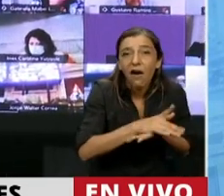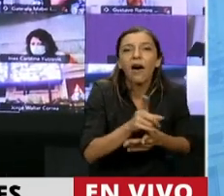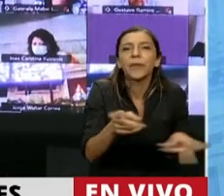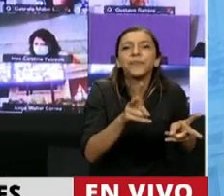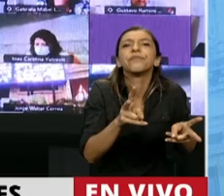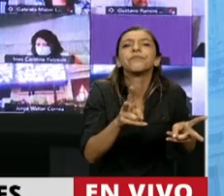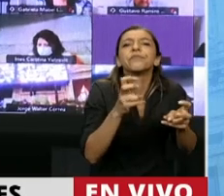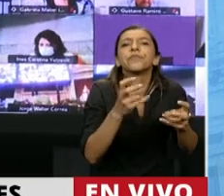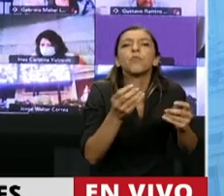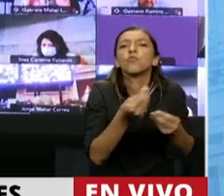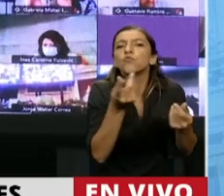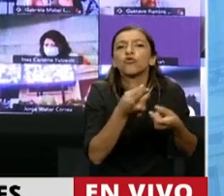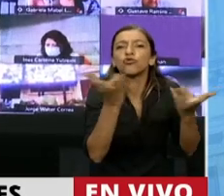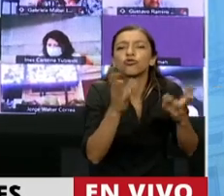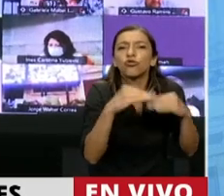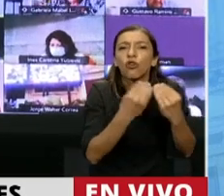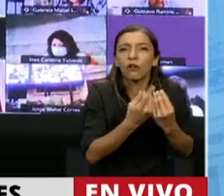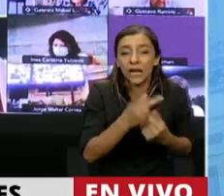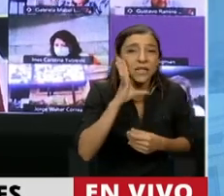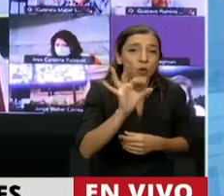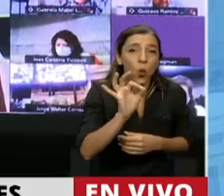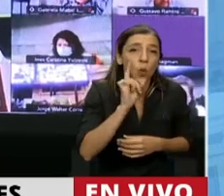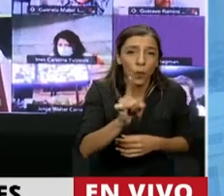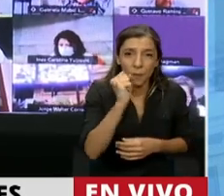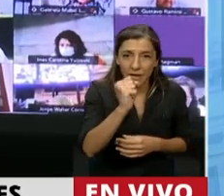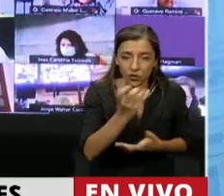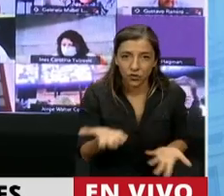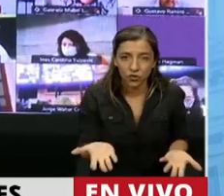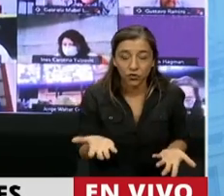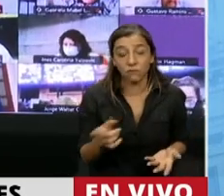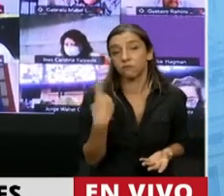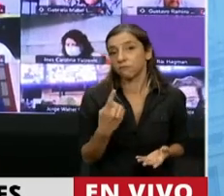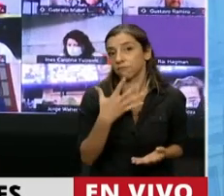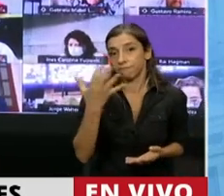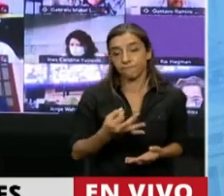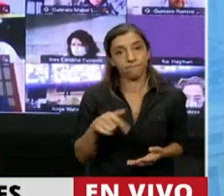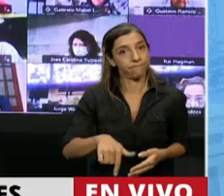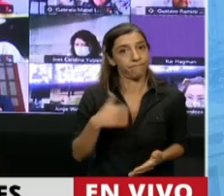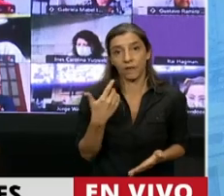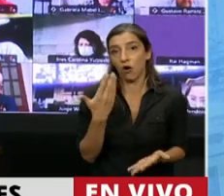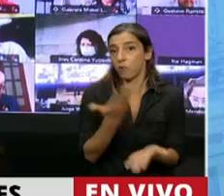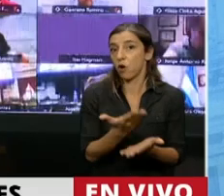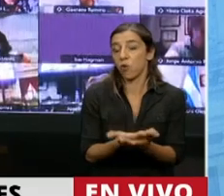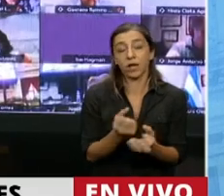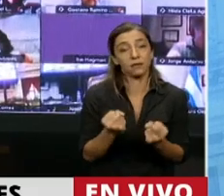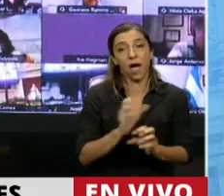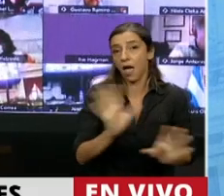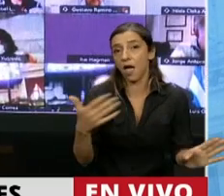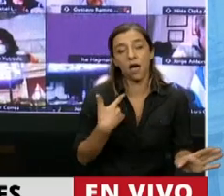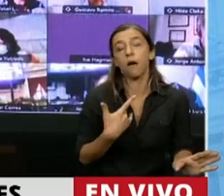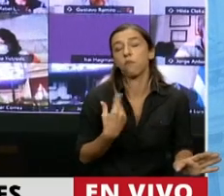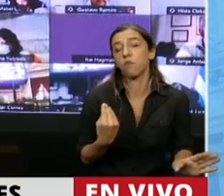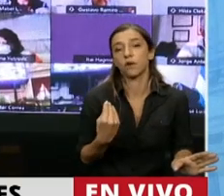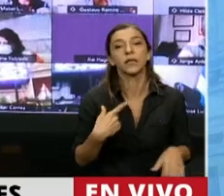Entonces, Presidenta, esto por supuesto lo vamos a plantear fuertemente. El tiempo, Diputado, le voy a pedir. Ya voy